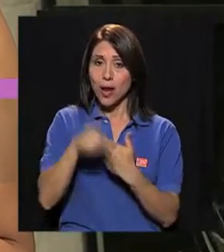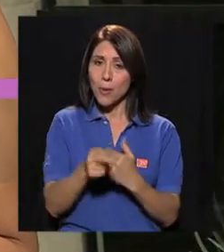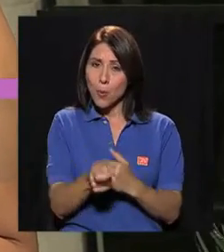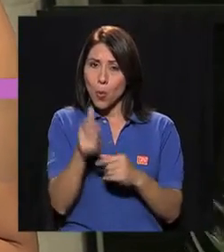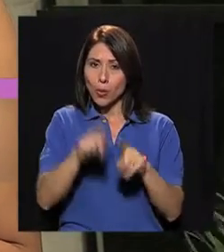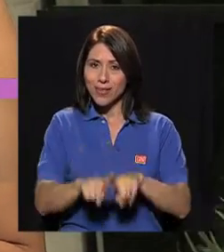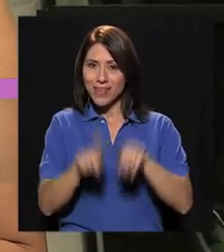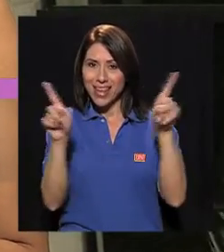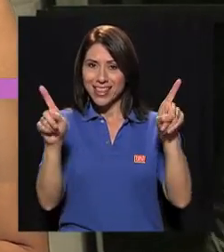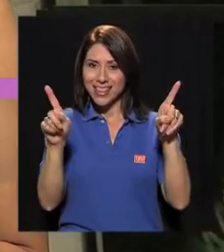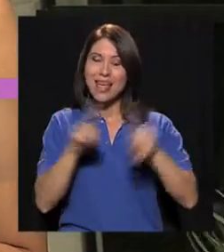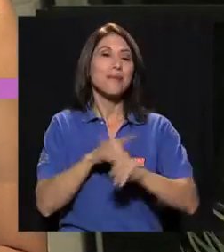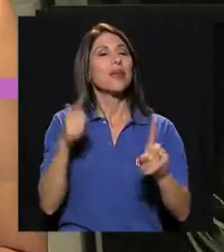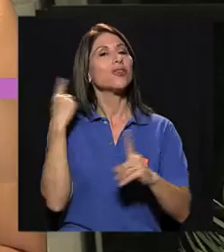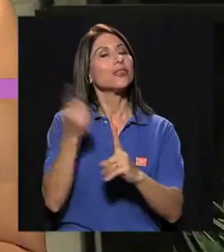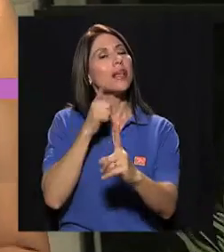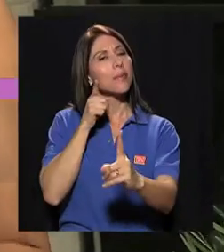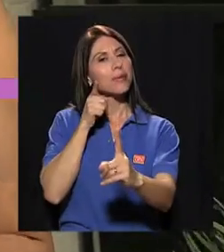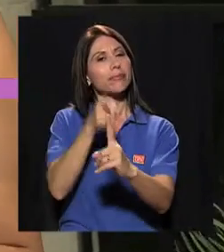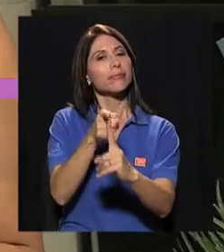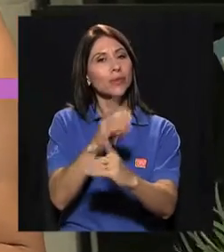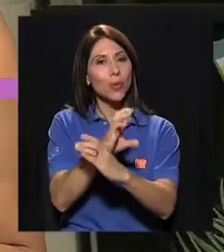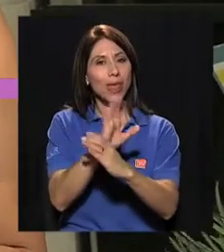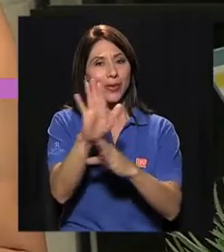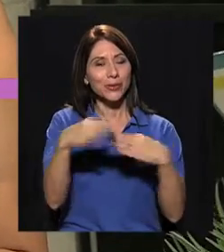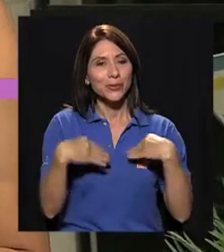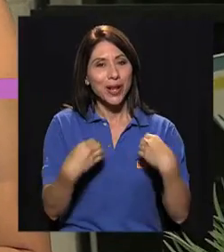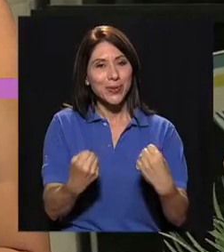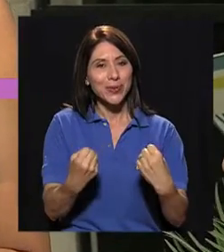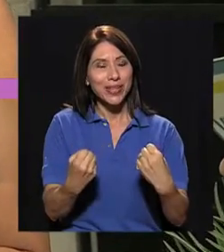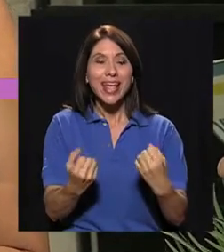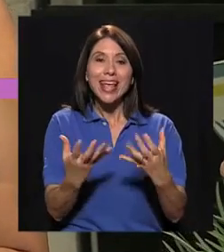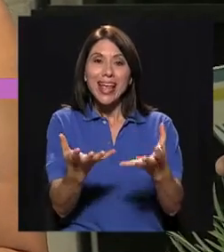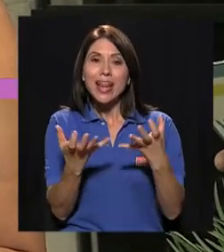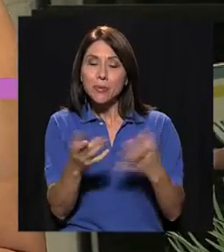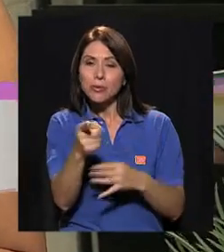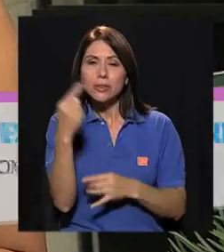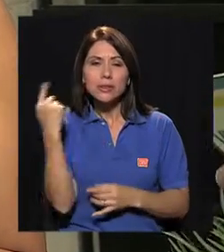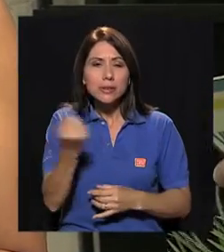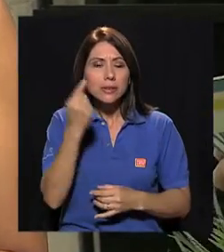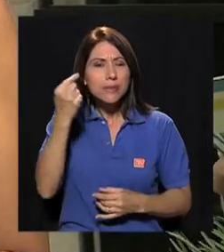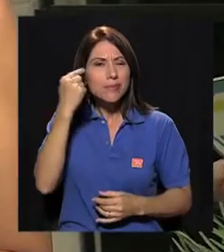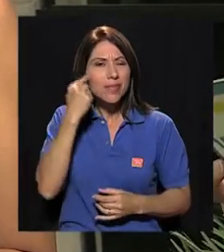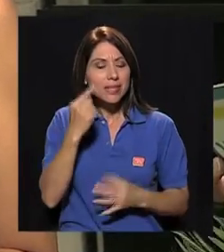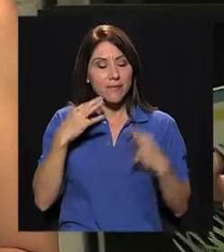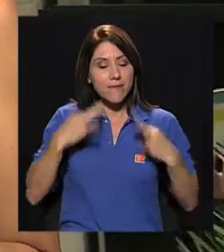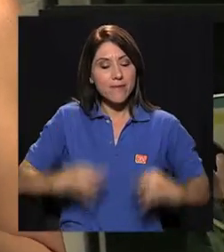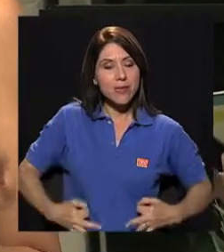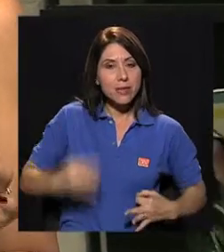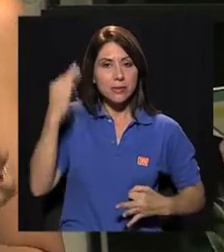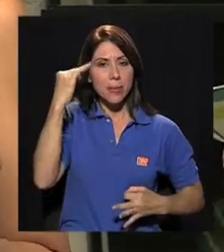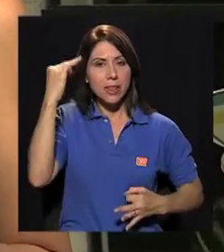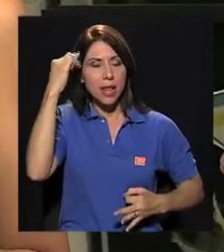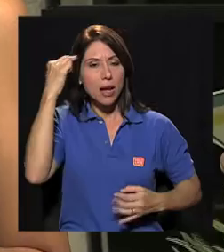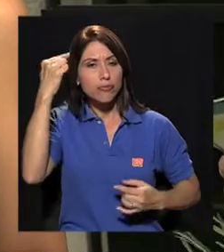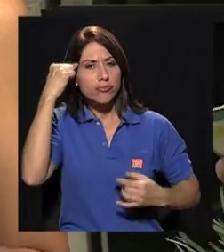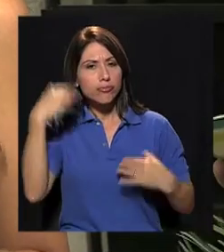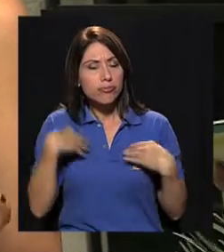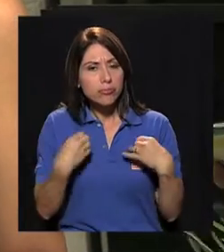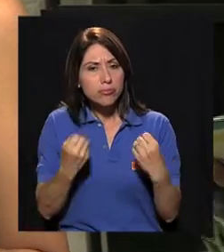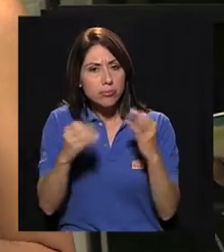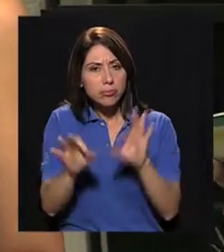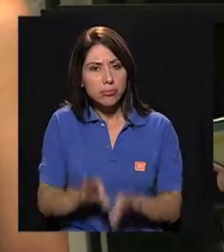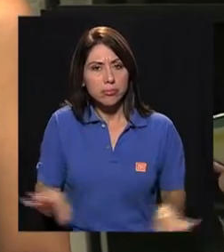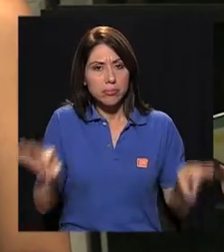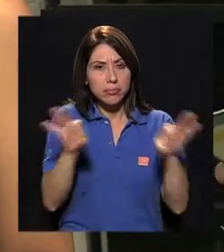programa es un poco diferente. Eso sí, siempre al cuidado de su salud. Queremos que usted siempre piense en ello, ya sea físico o mentalmente.